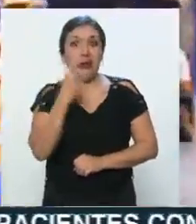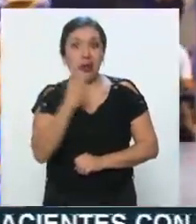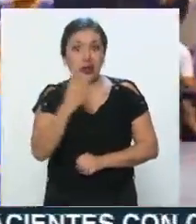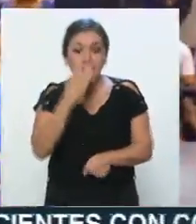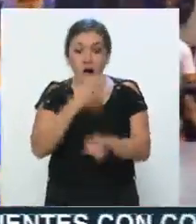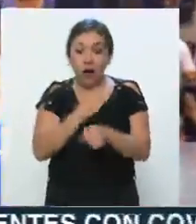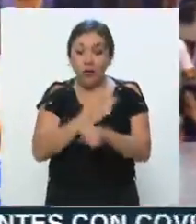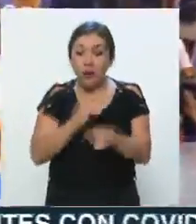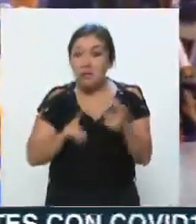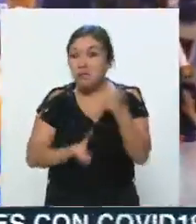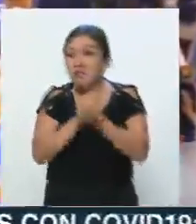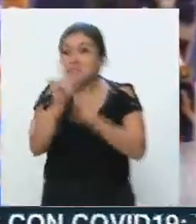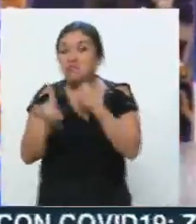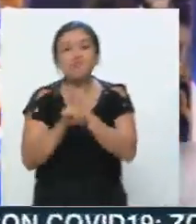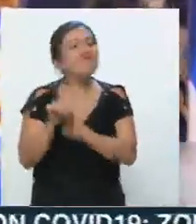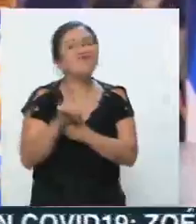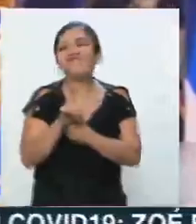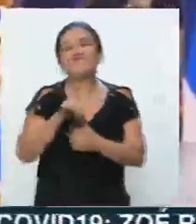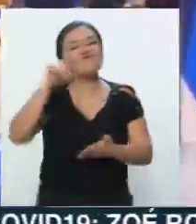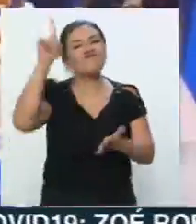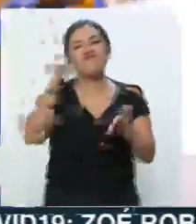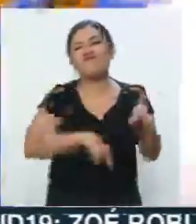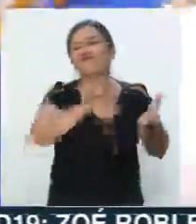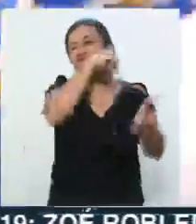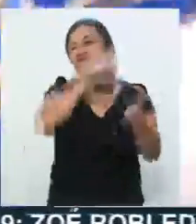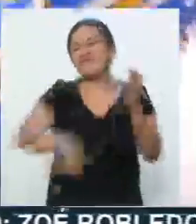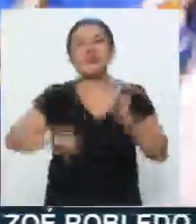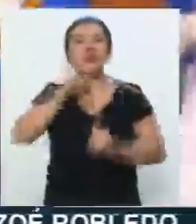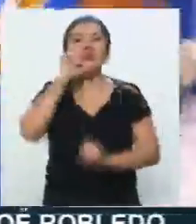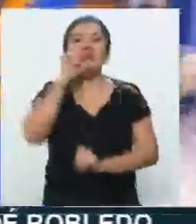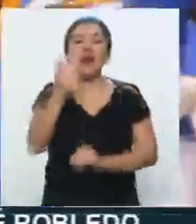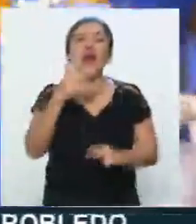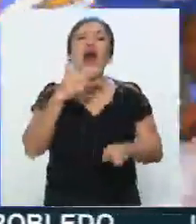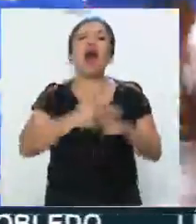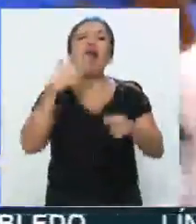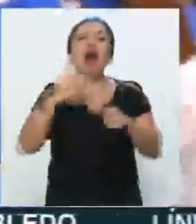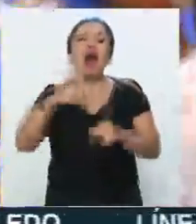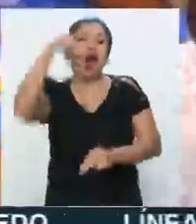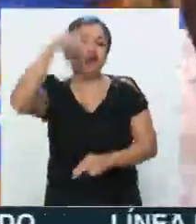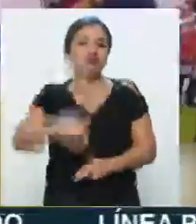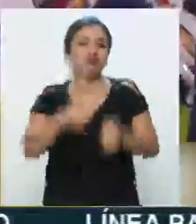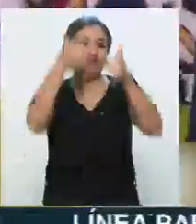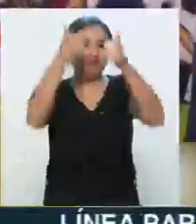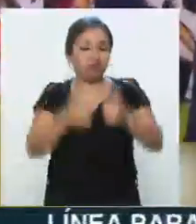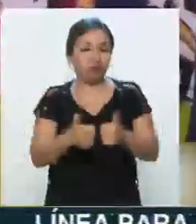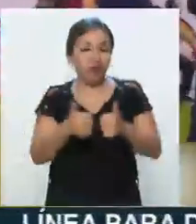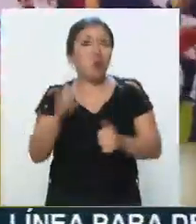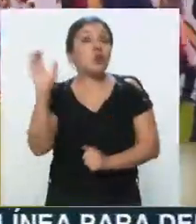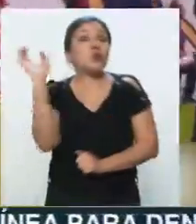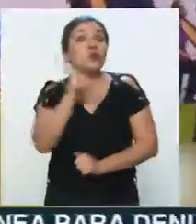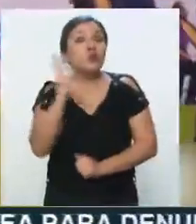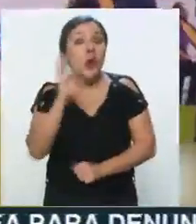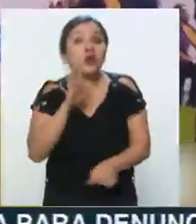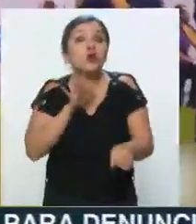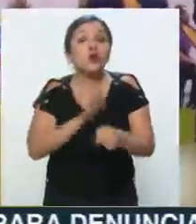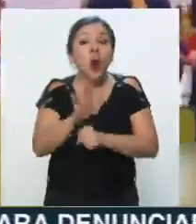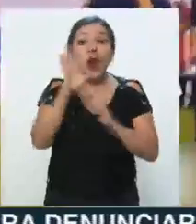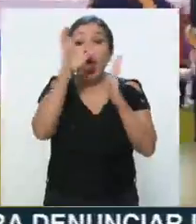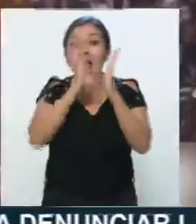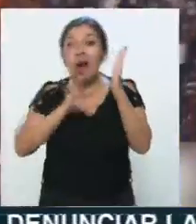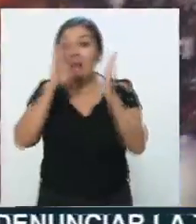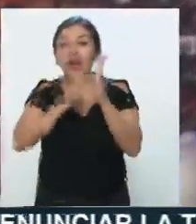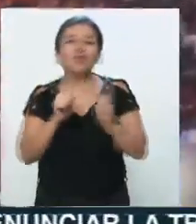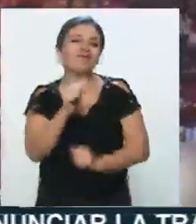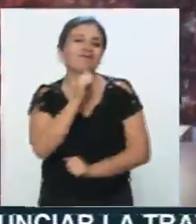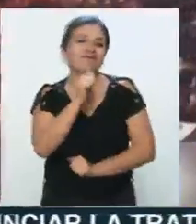situación, dicen, todos los partidos de la campaña 2020 los vamos a realizar en nuestra casa. No se sabe exactamente cuál será el calendario,